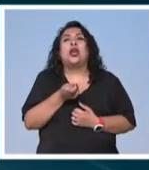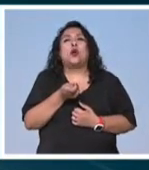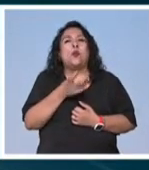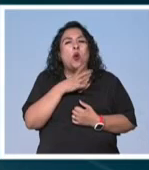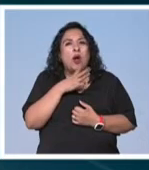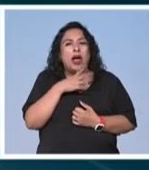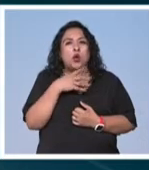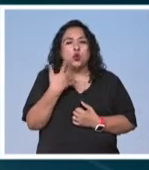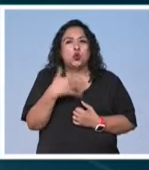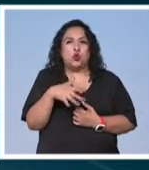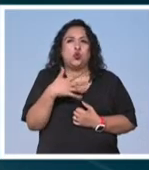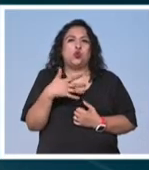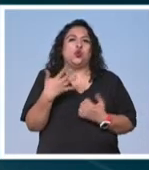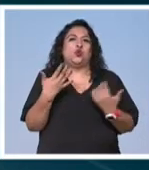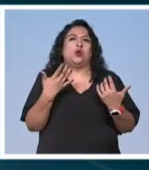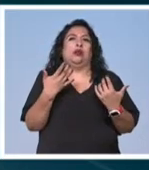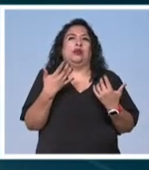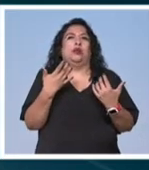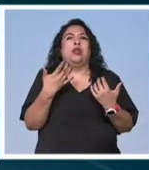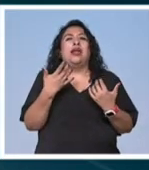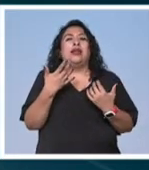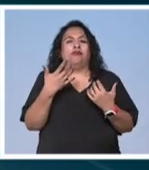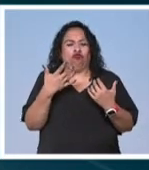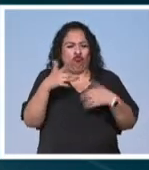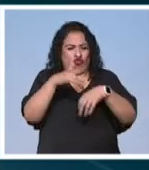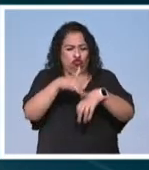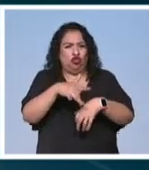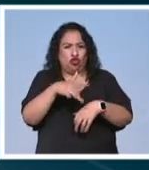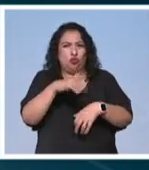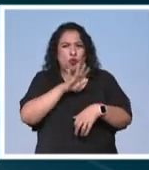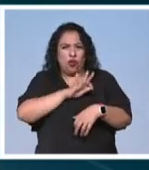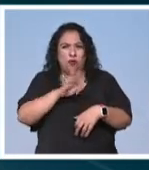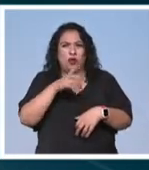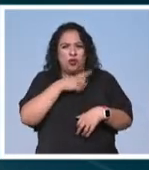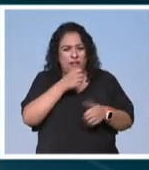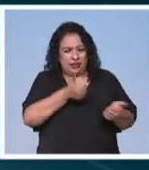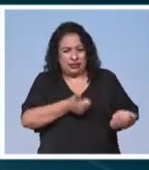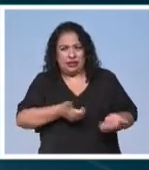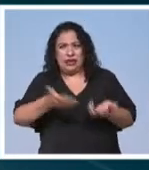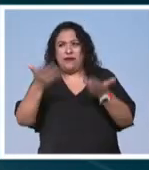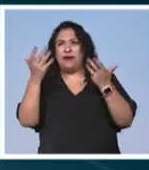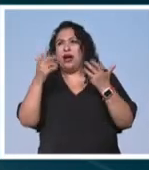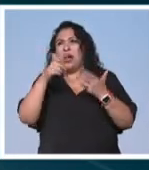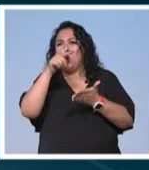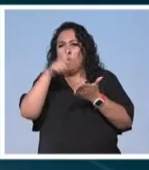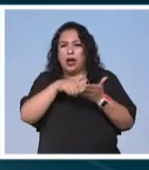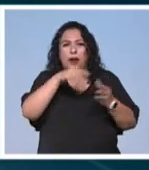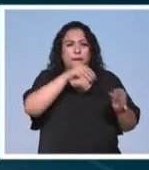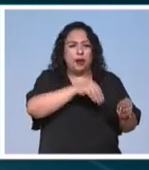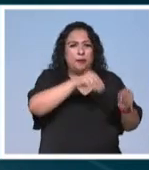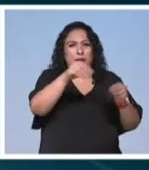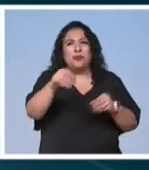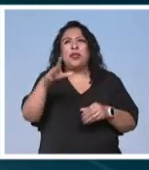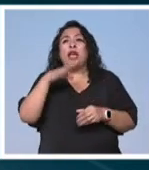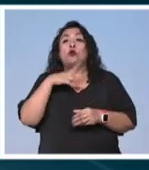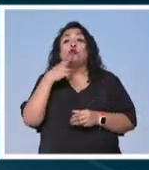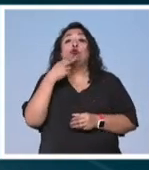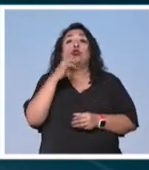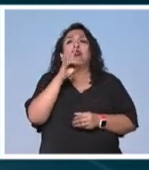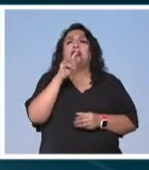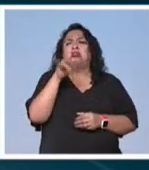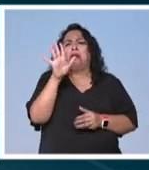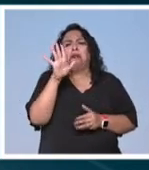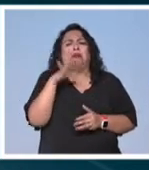omnipresente a que voy cuando tú tienes obra física tú tienes que llevarla físicamente de un sitio a otro cuando tú tienes obra digital